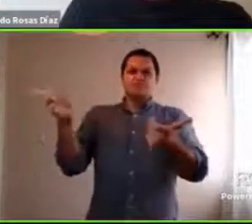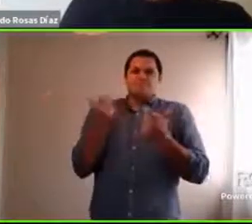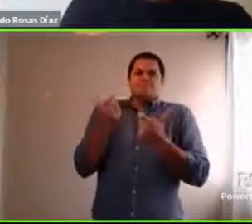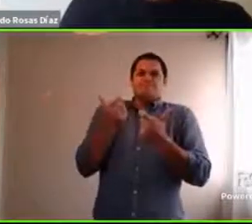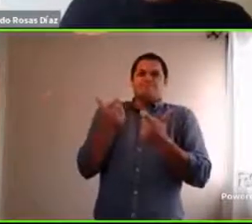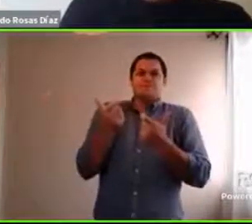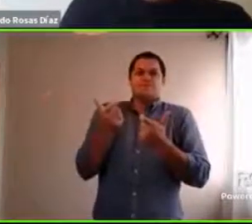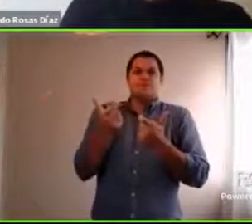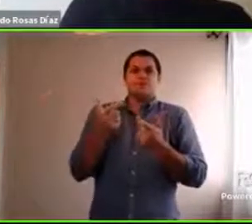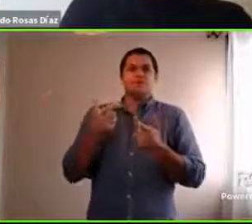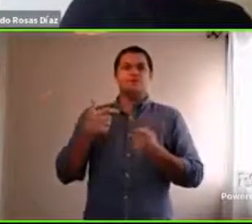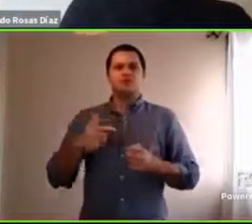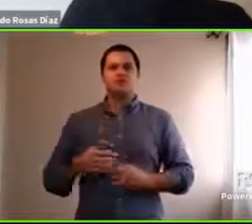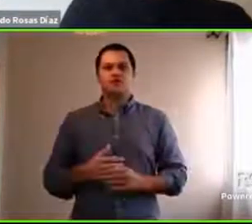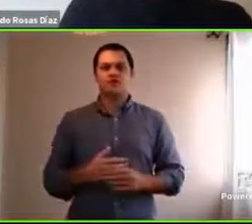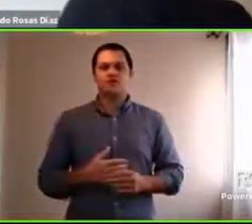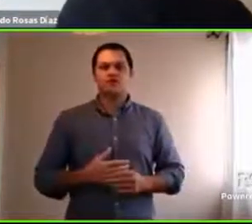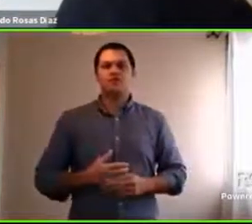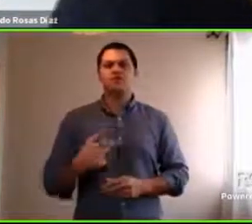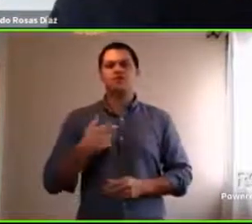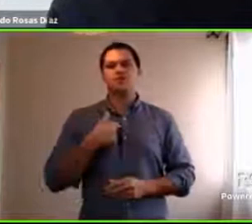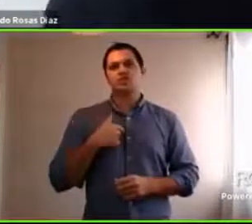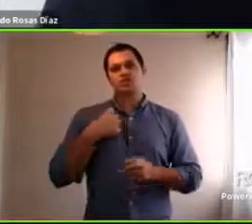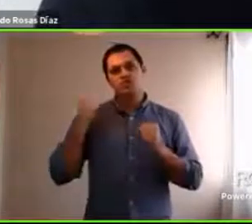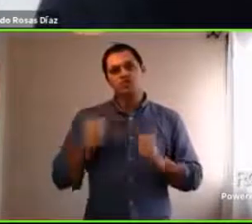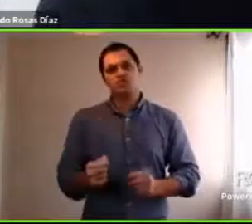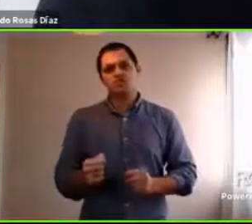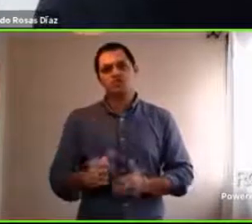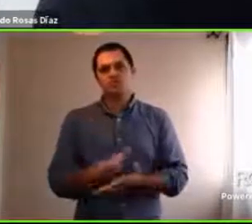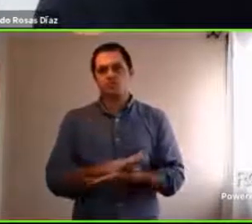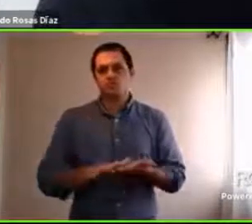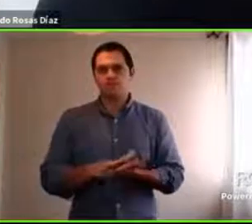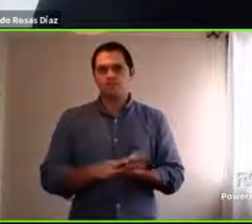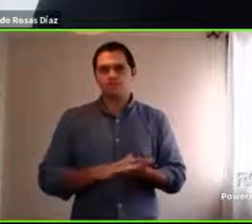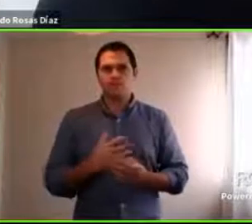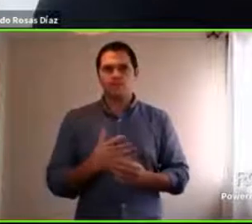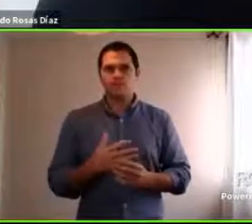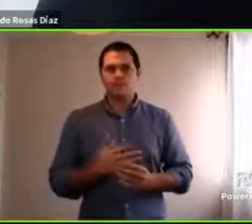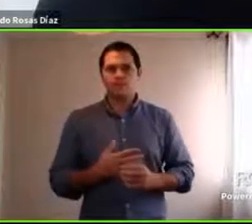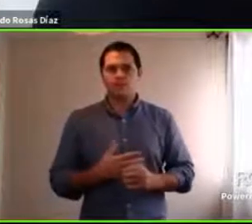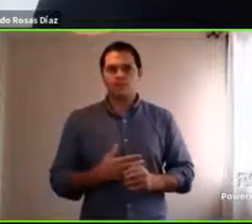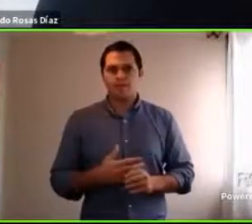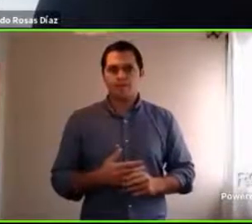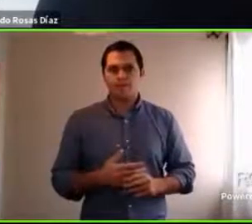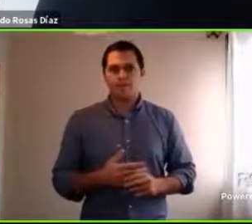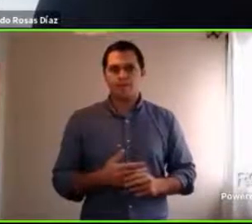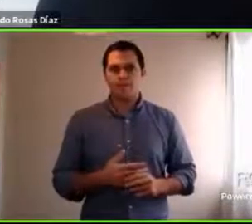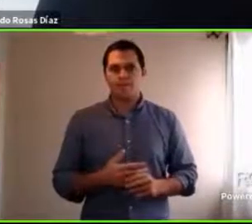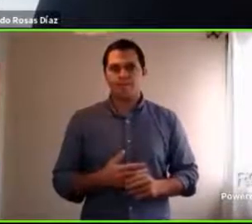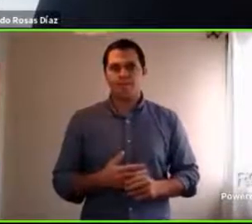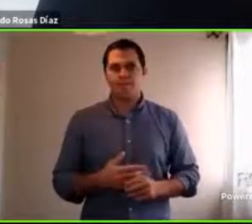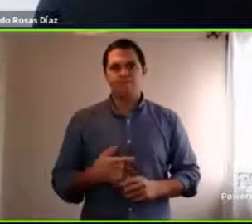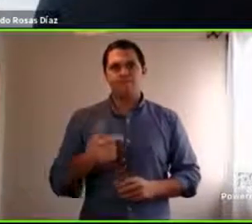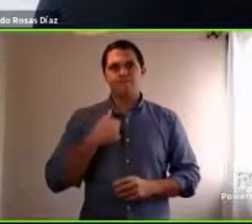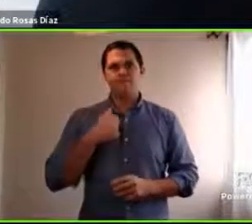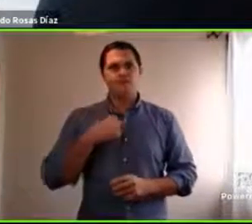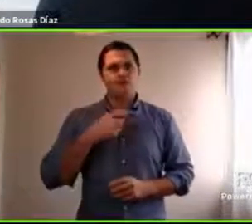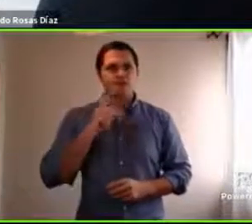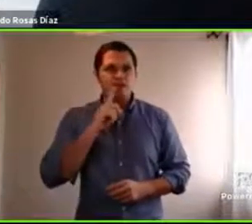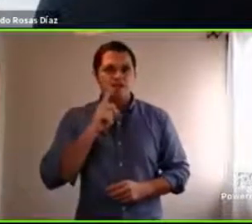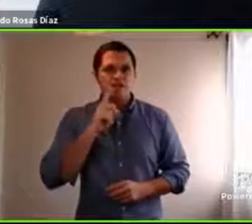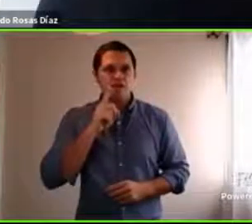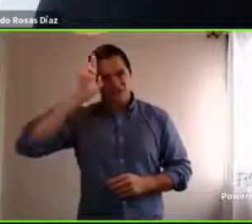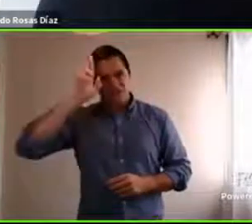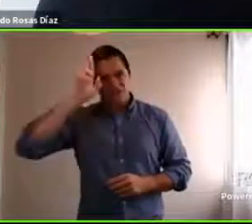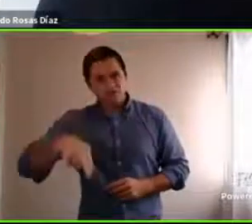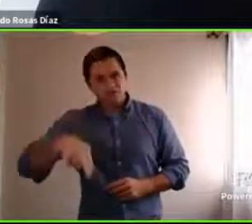puedo, ¿no? Y partiendo de la base de que, digamos, acepto, entendiendo de que tengo razón de estar enojado, de que